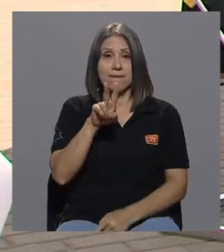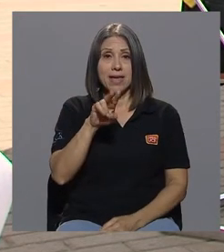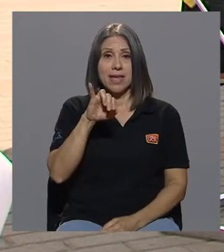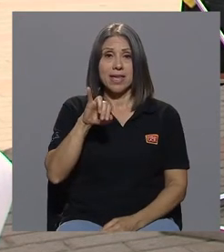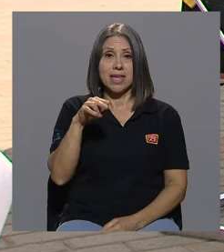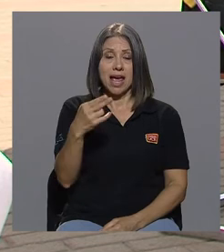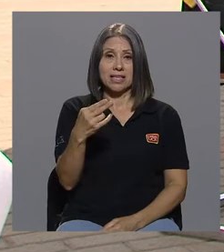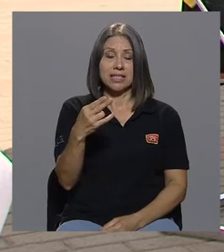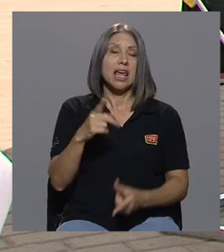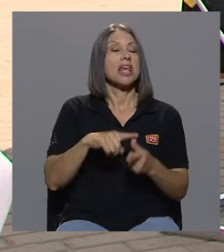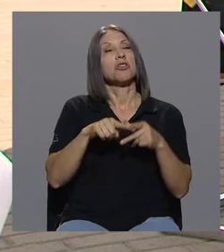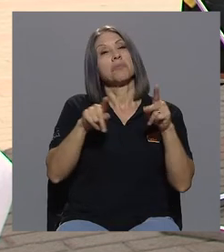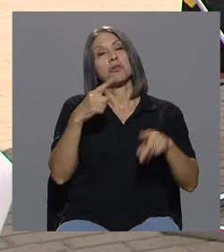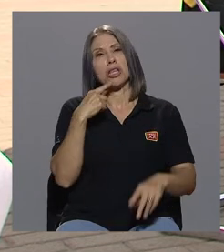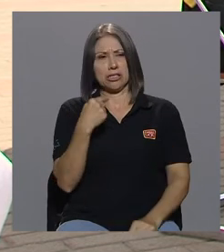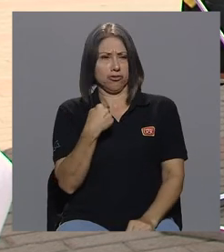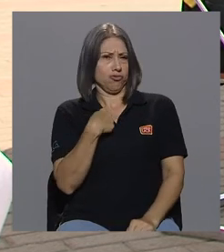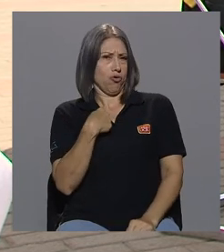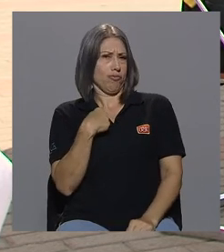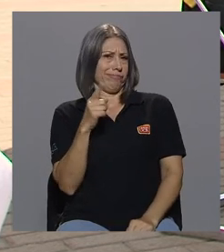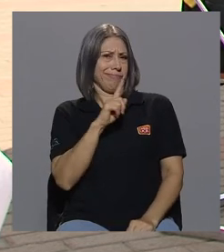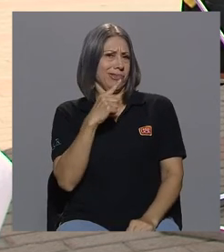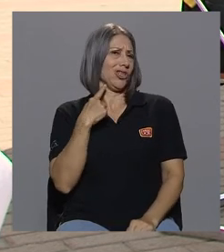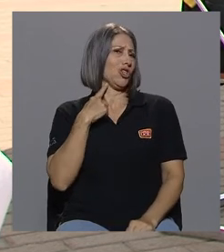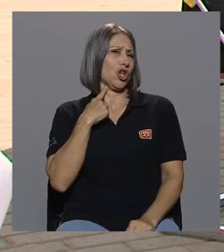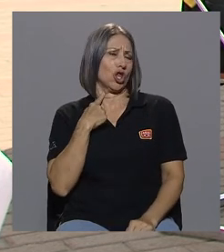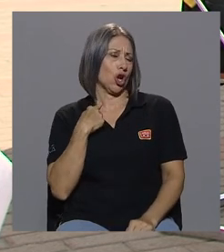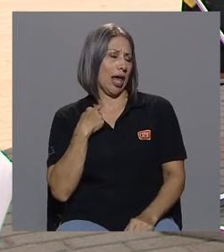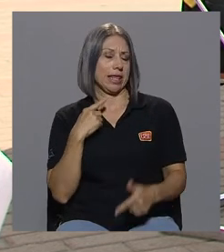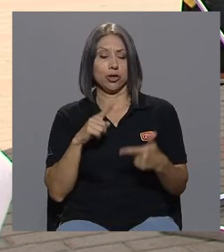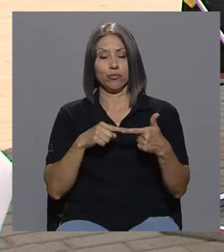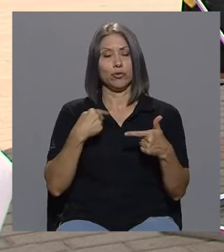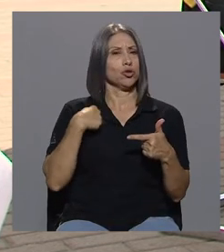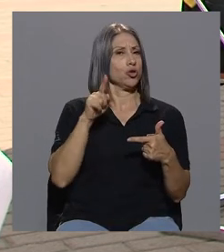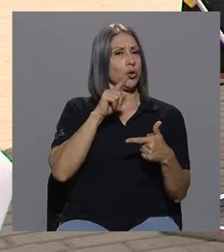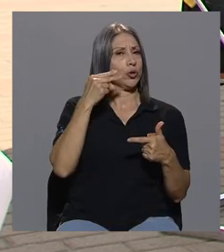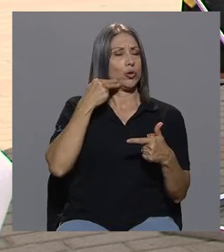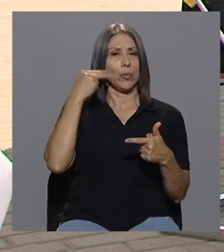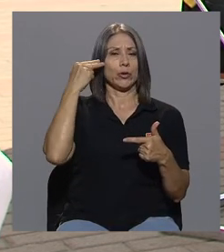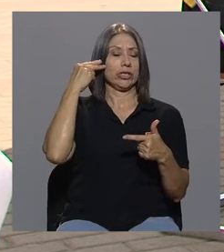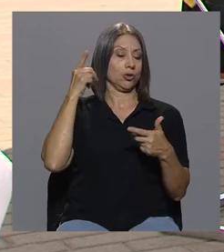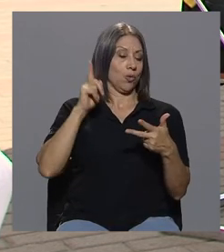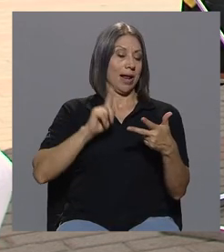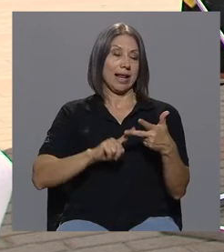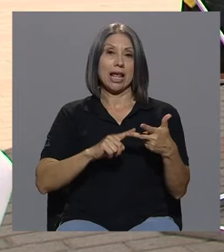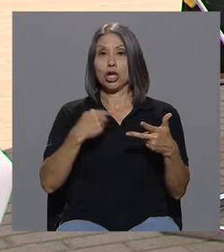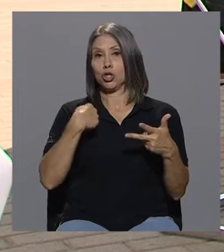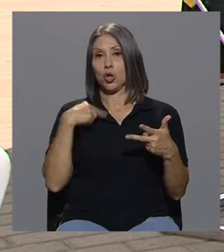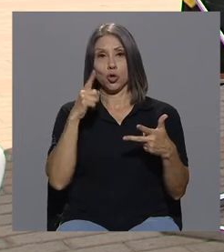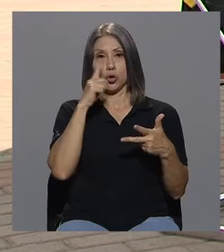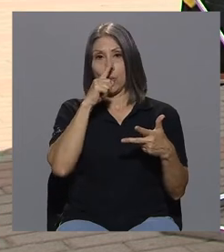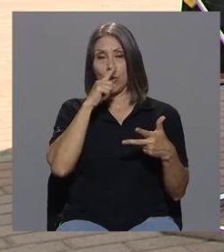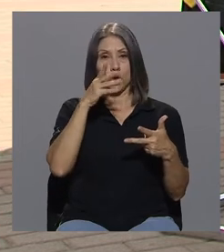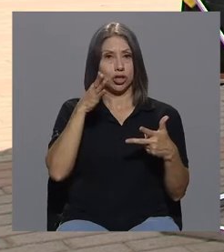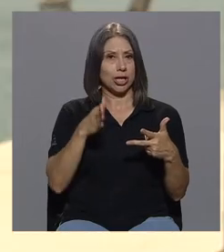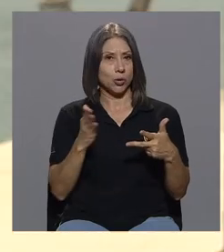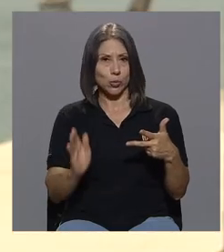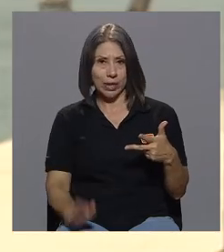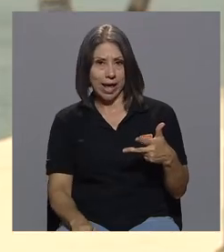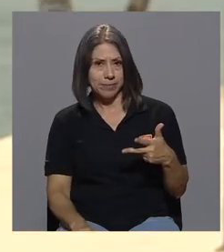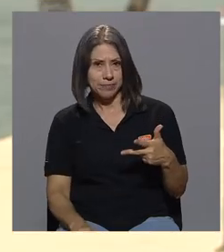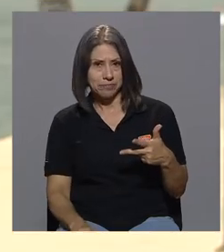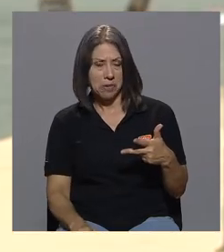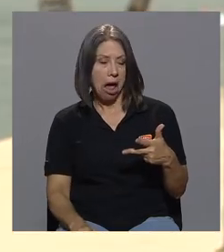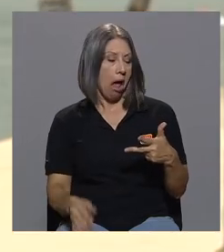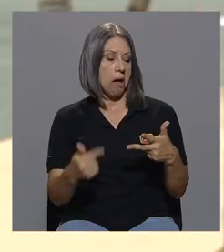drogadicto como yo no soy homosexual como yo no soy prostituta ¿sí? no me